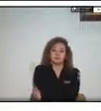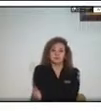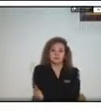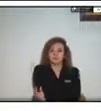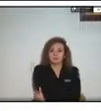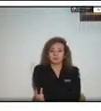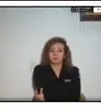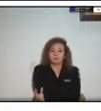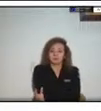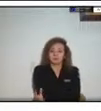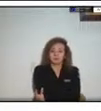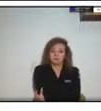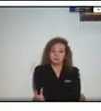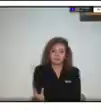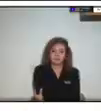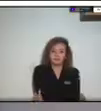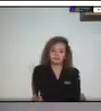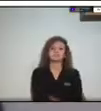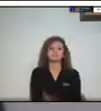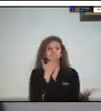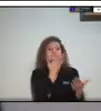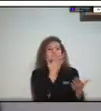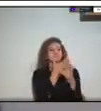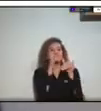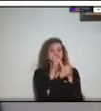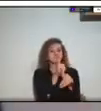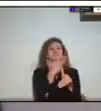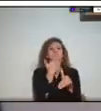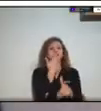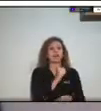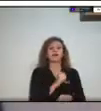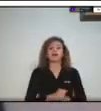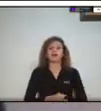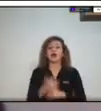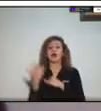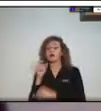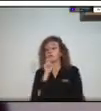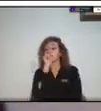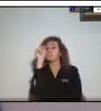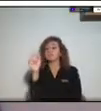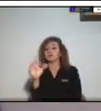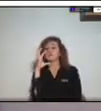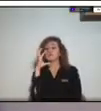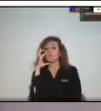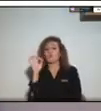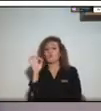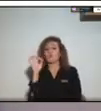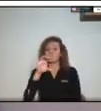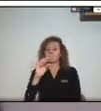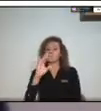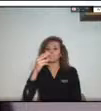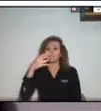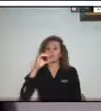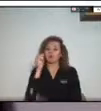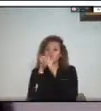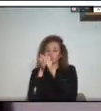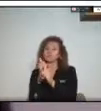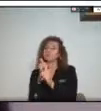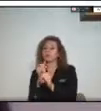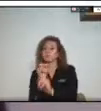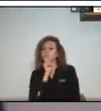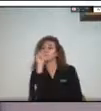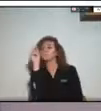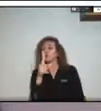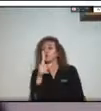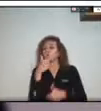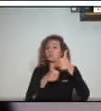muchas gracias ingeniera Elizabeth ahora para el ingeniero Boni Pacheco hay una pregunta aquí dice